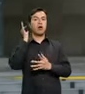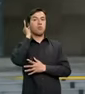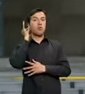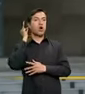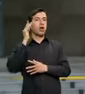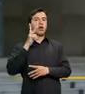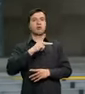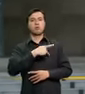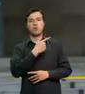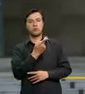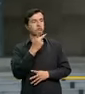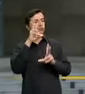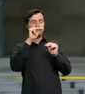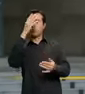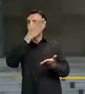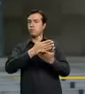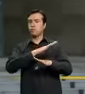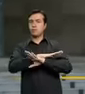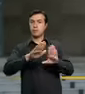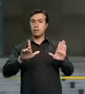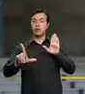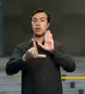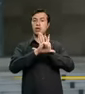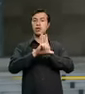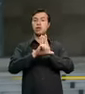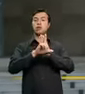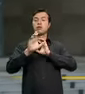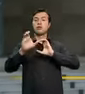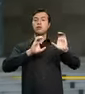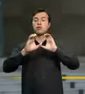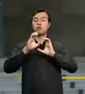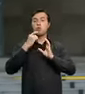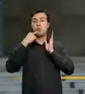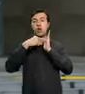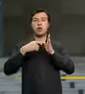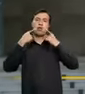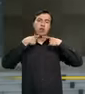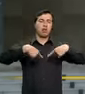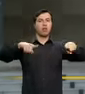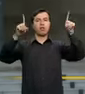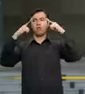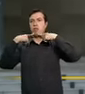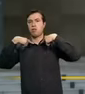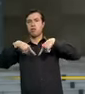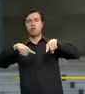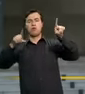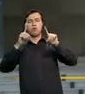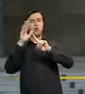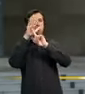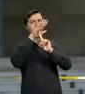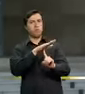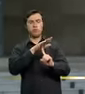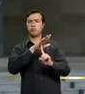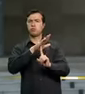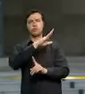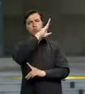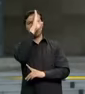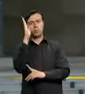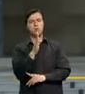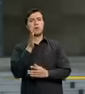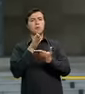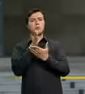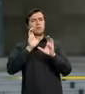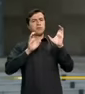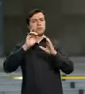explotación sexual. La Ley de Comunicación, por su parte, evita la difusión de contenidos discriminatorios